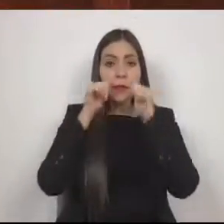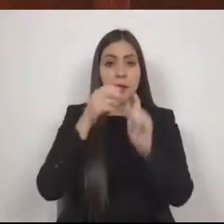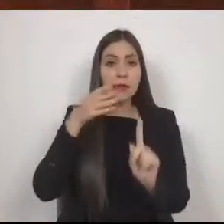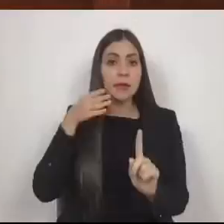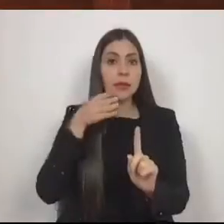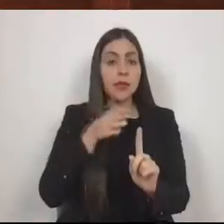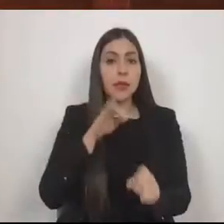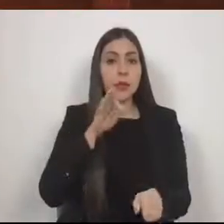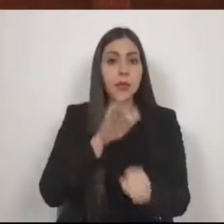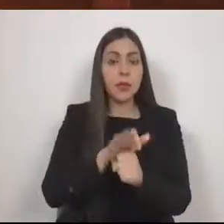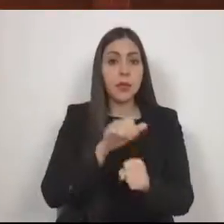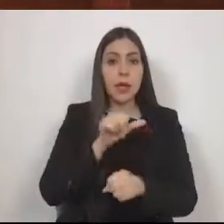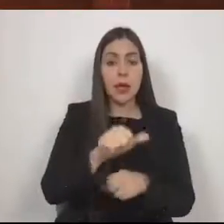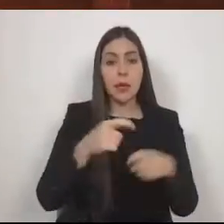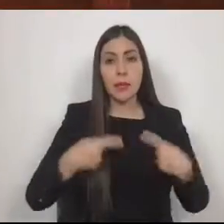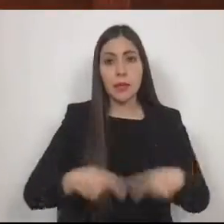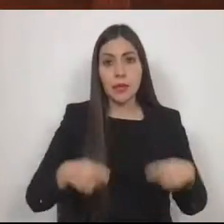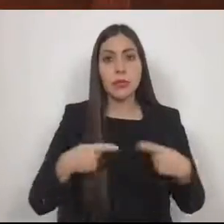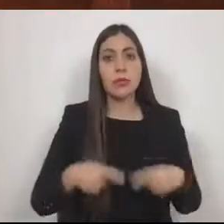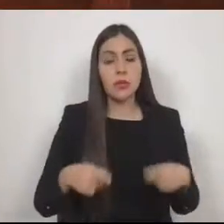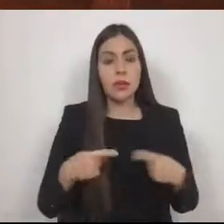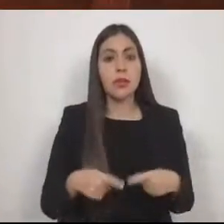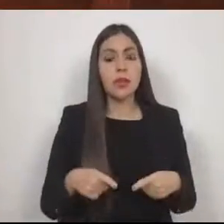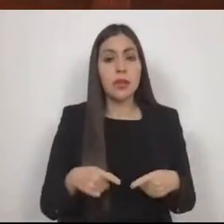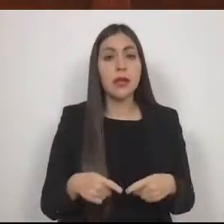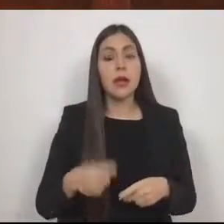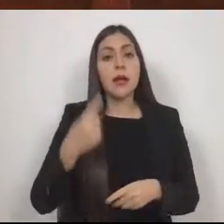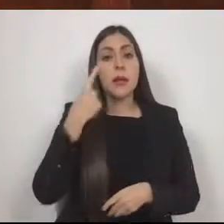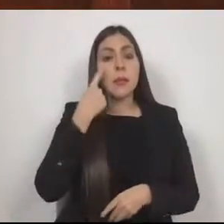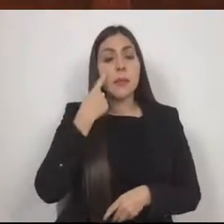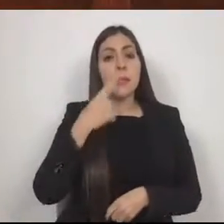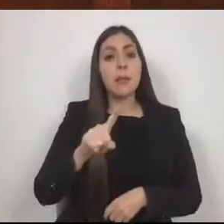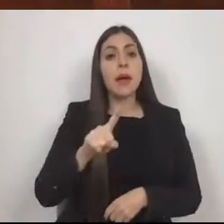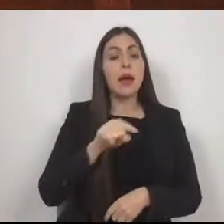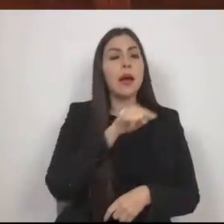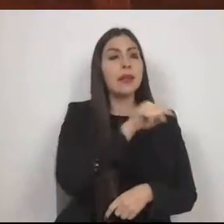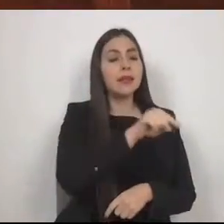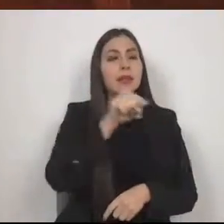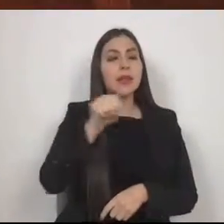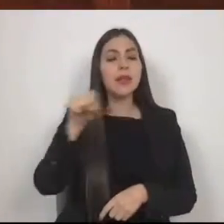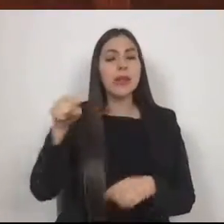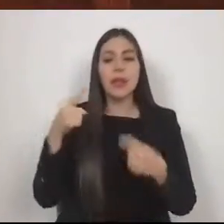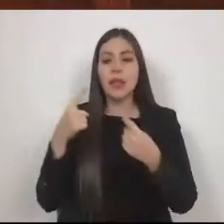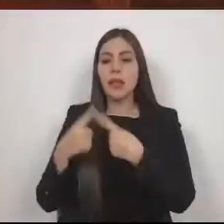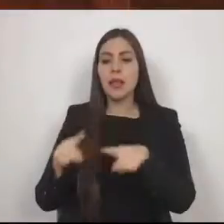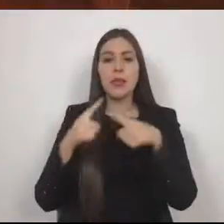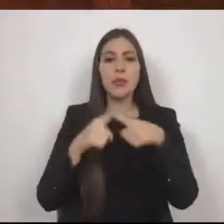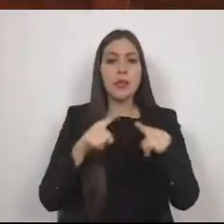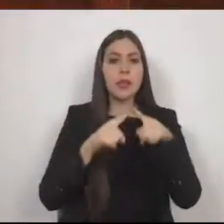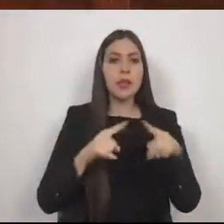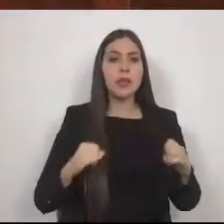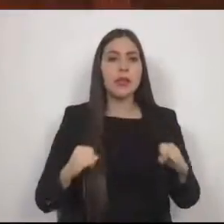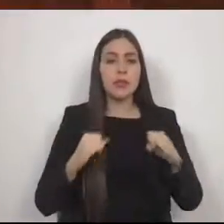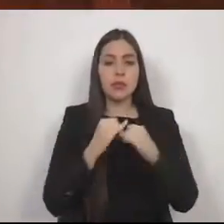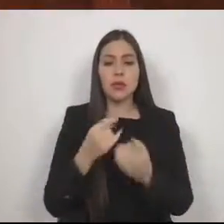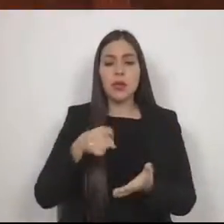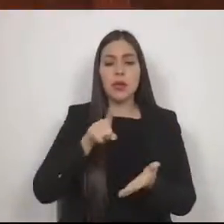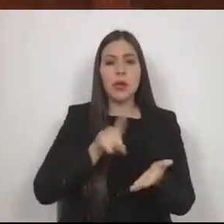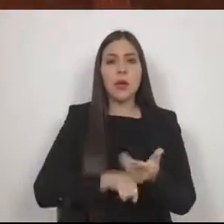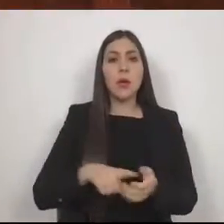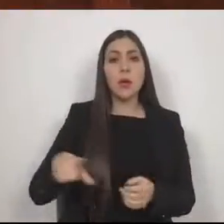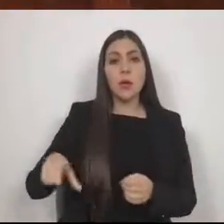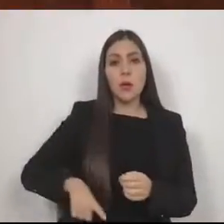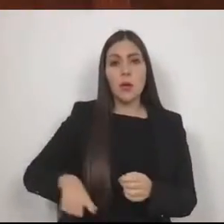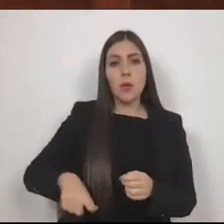civil, buscando de manera que las instancias que integran los sistemas estatal y municipal de